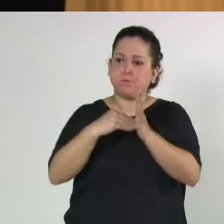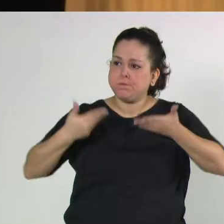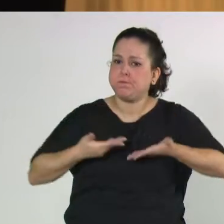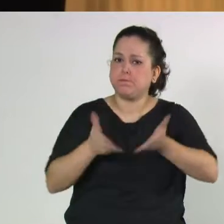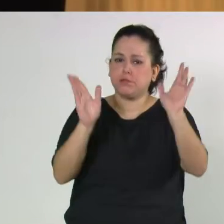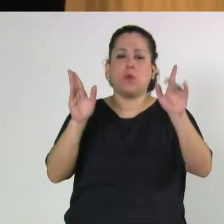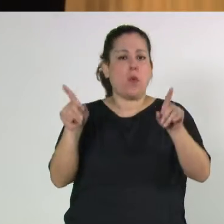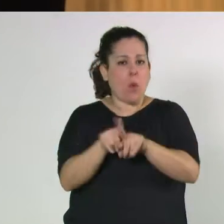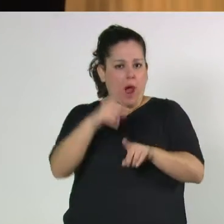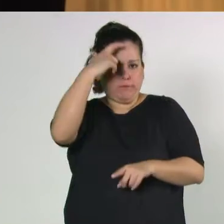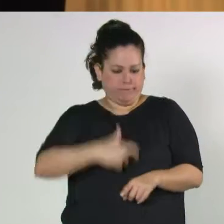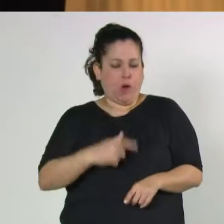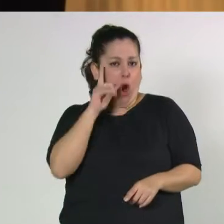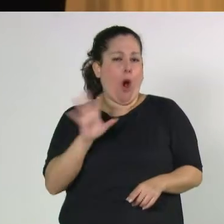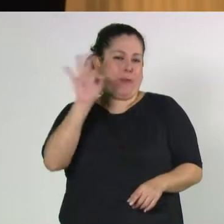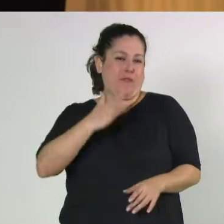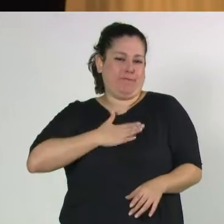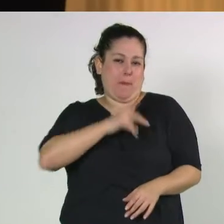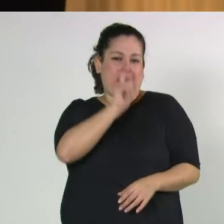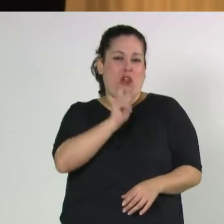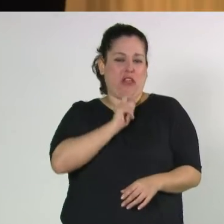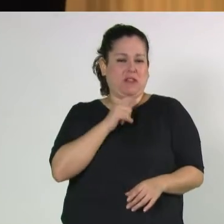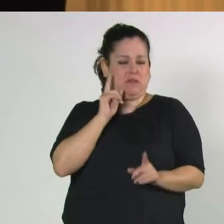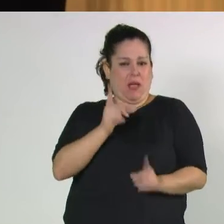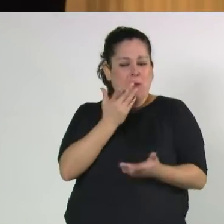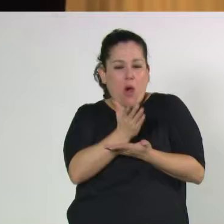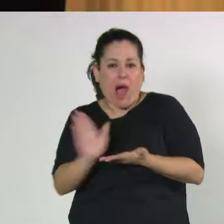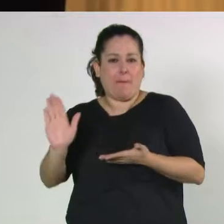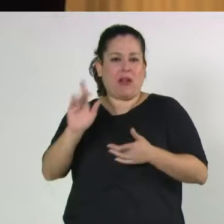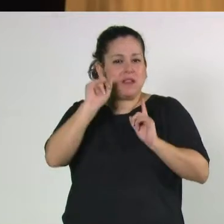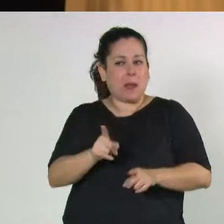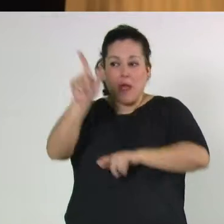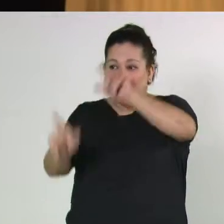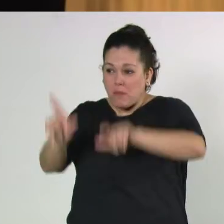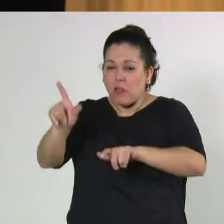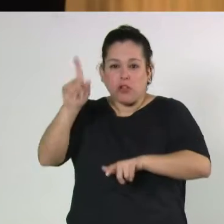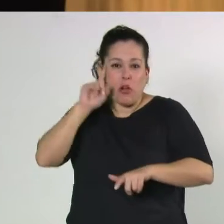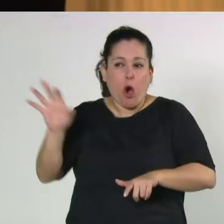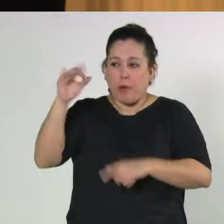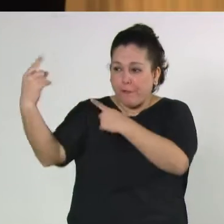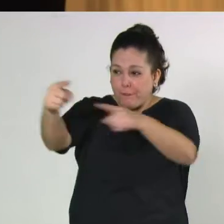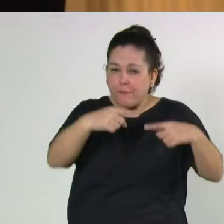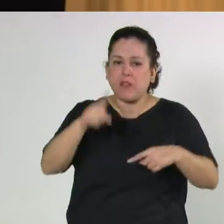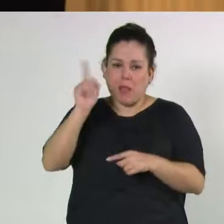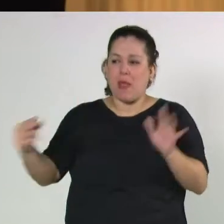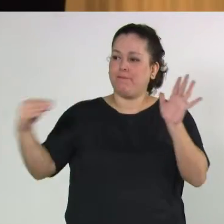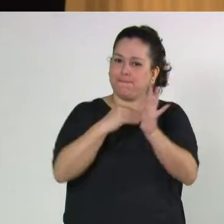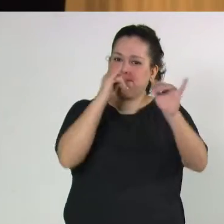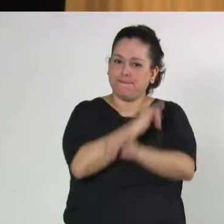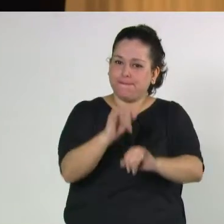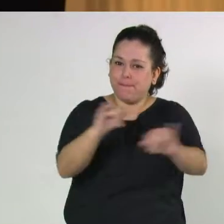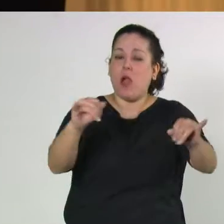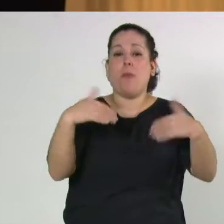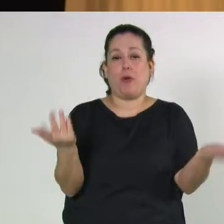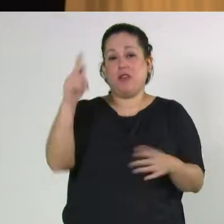objetividad. Es una mirada, por supuesto, editorial, pero también dando lugar a esa pluralidad de voces. Con lo cual, no dudamos que en los tiempos